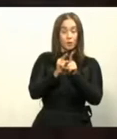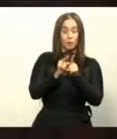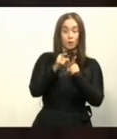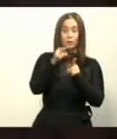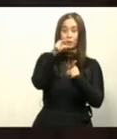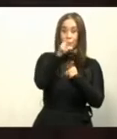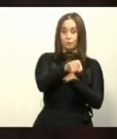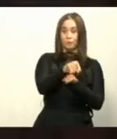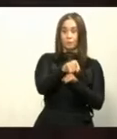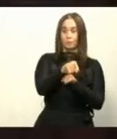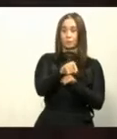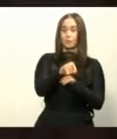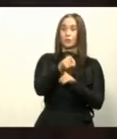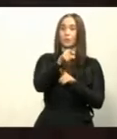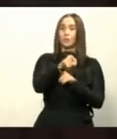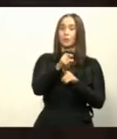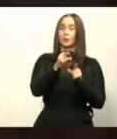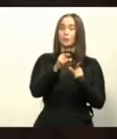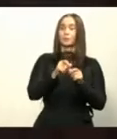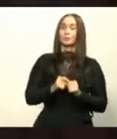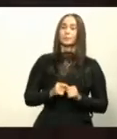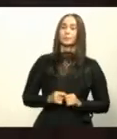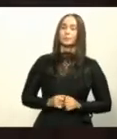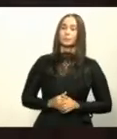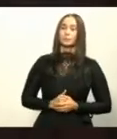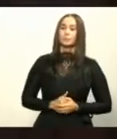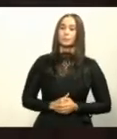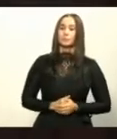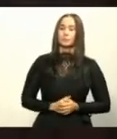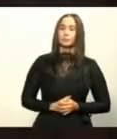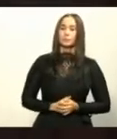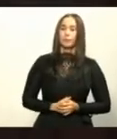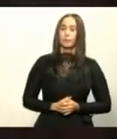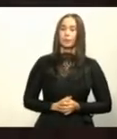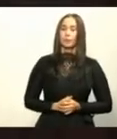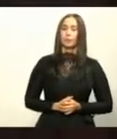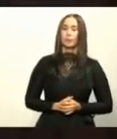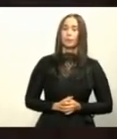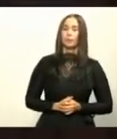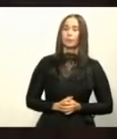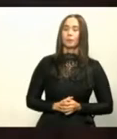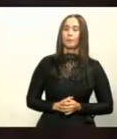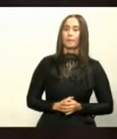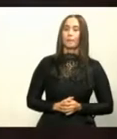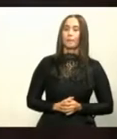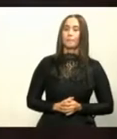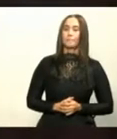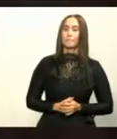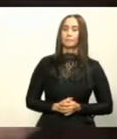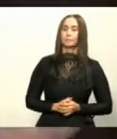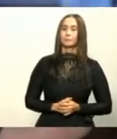práctica porque la podemos colocar a una temperatura